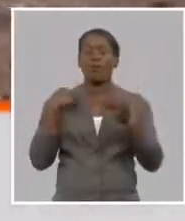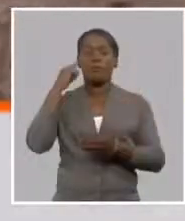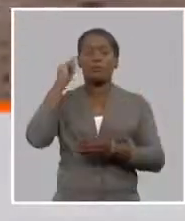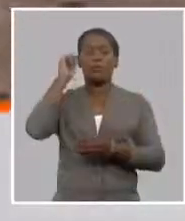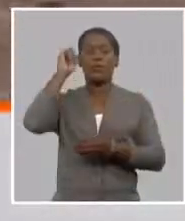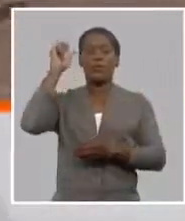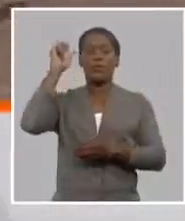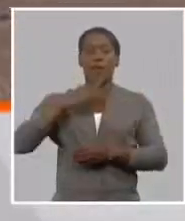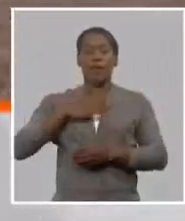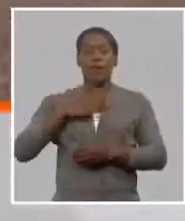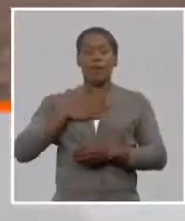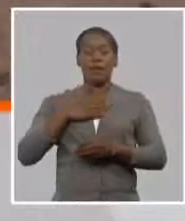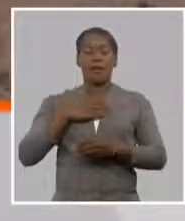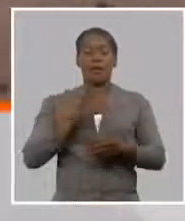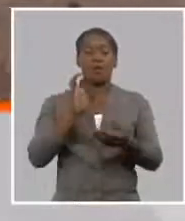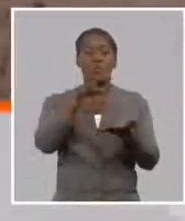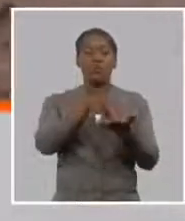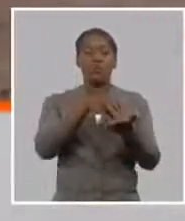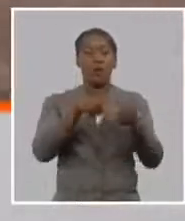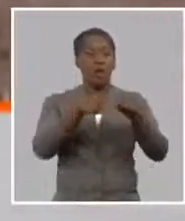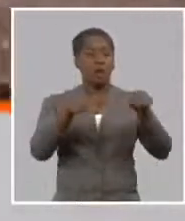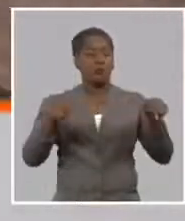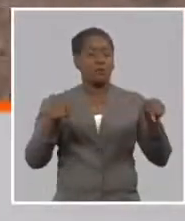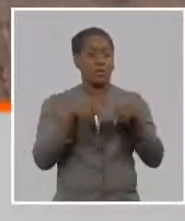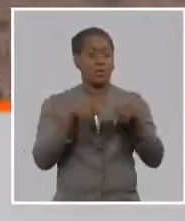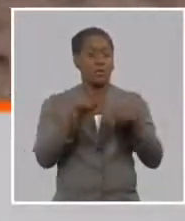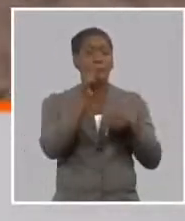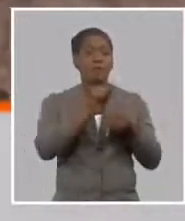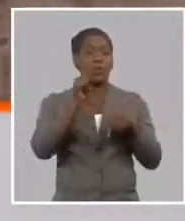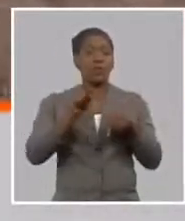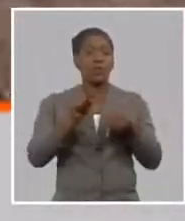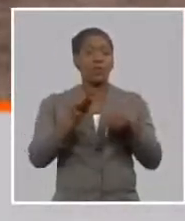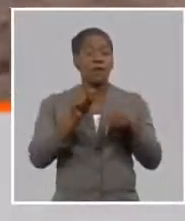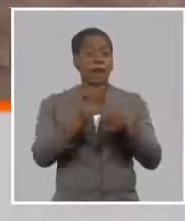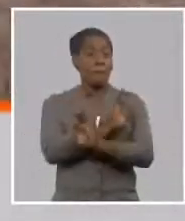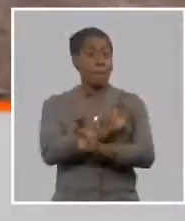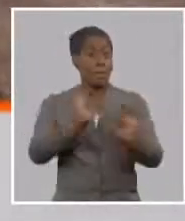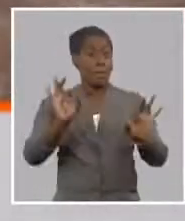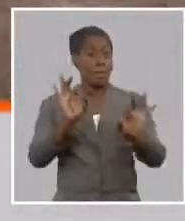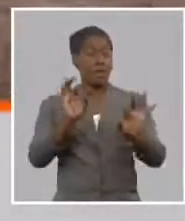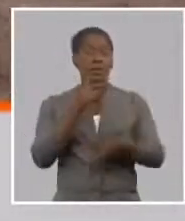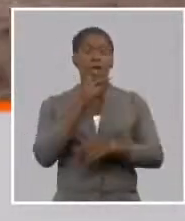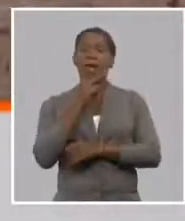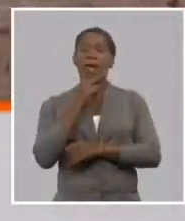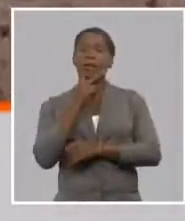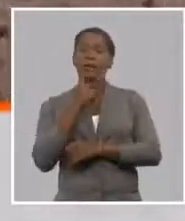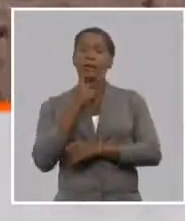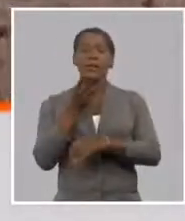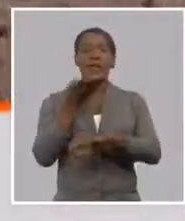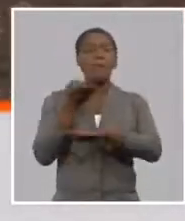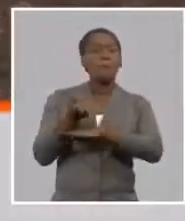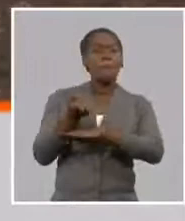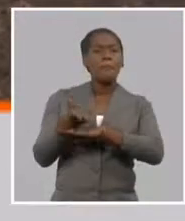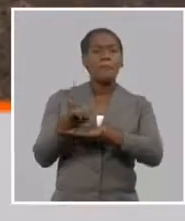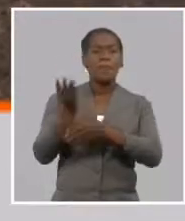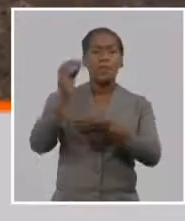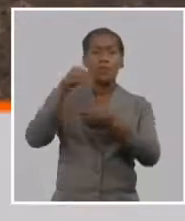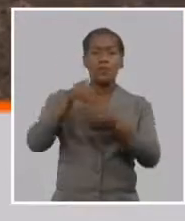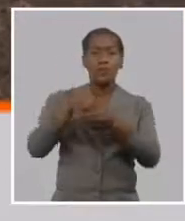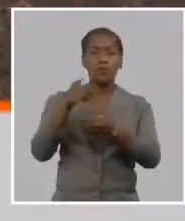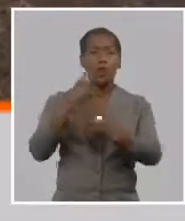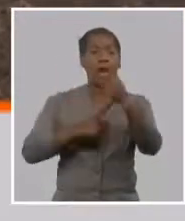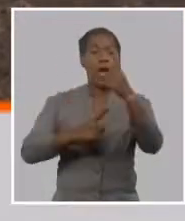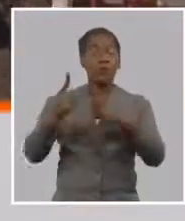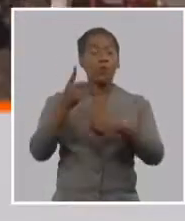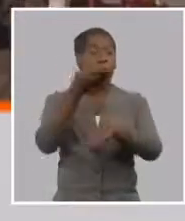incluso nuestros mismos analizadores serán los que tendrán que atender este fondo que va a venir dirigido a un grupo de